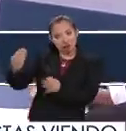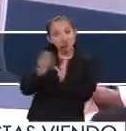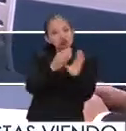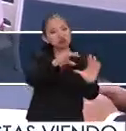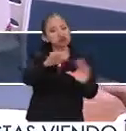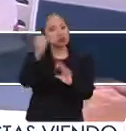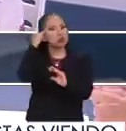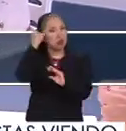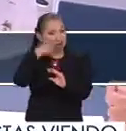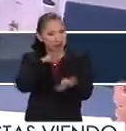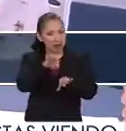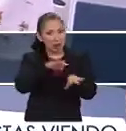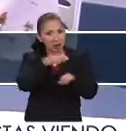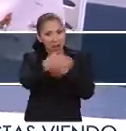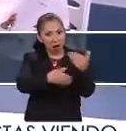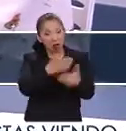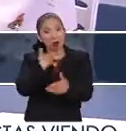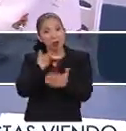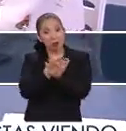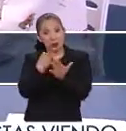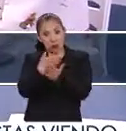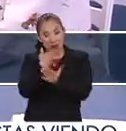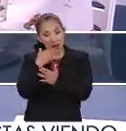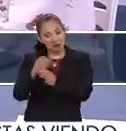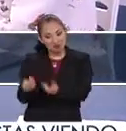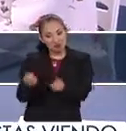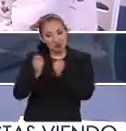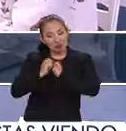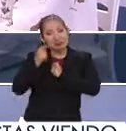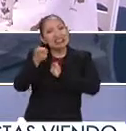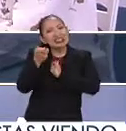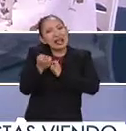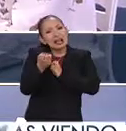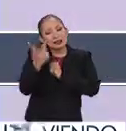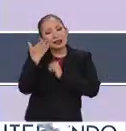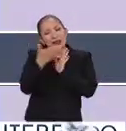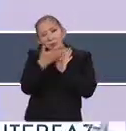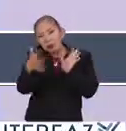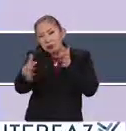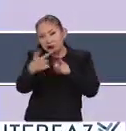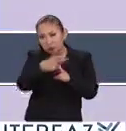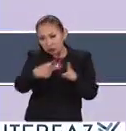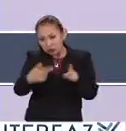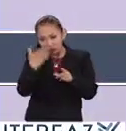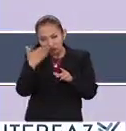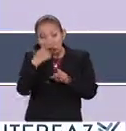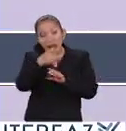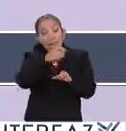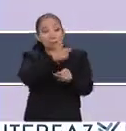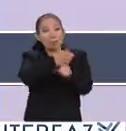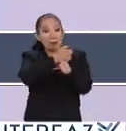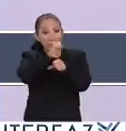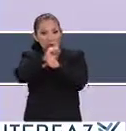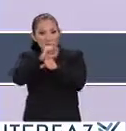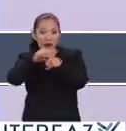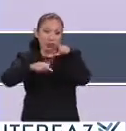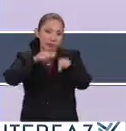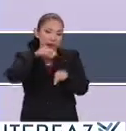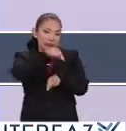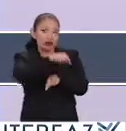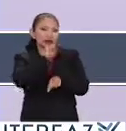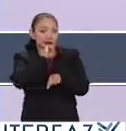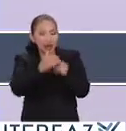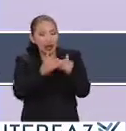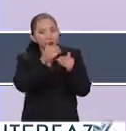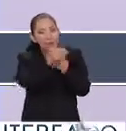2011 recibimos un premio muy importante y ese es, digamos, el tiempo promedio. En primaria y secundaria depende mucho del